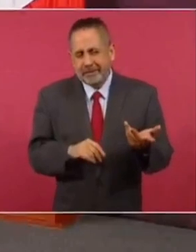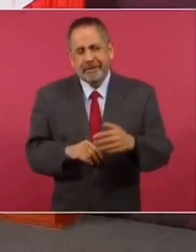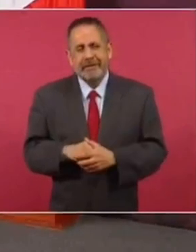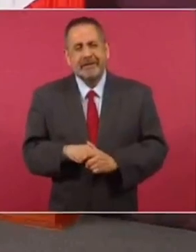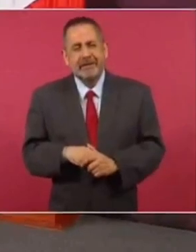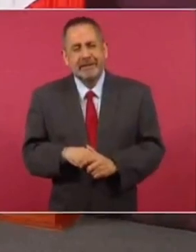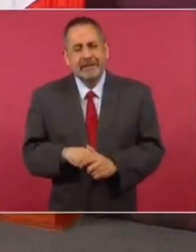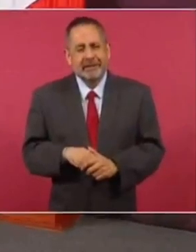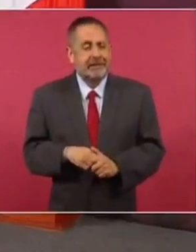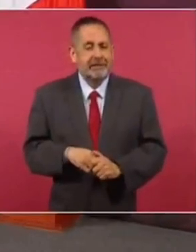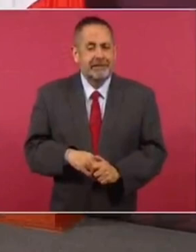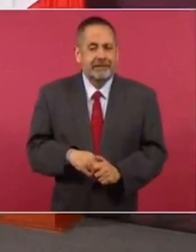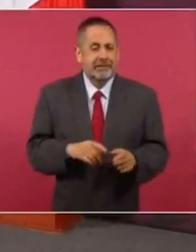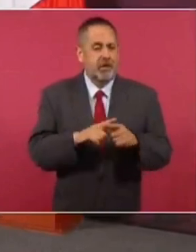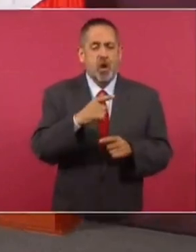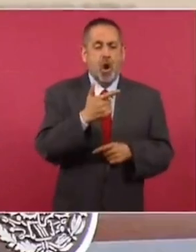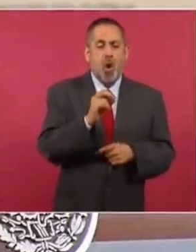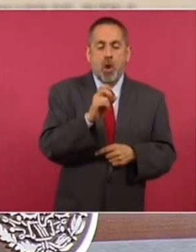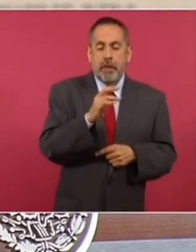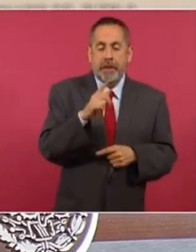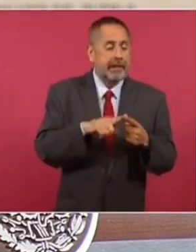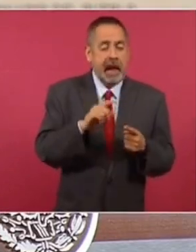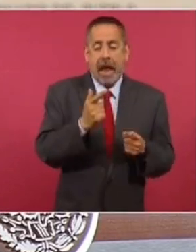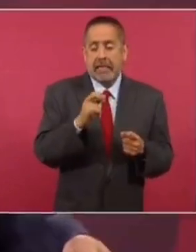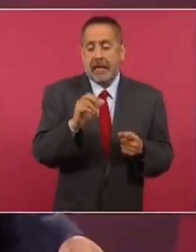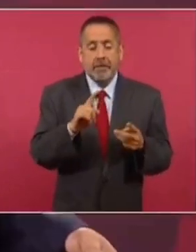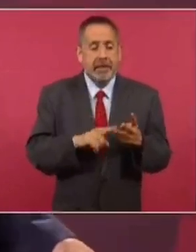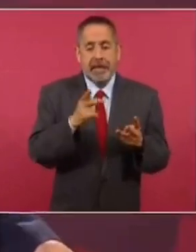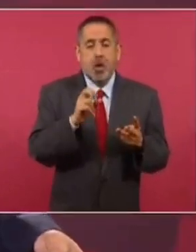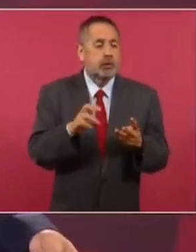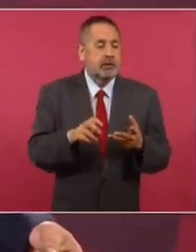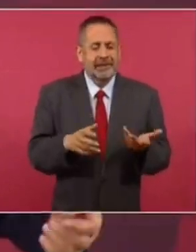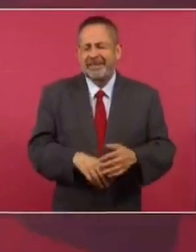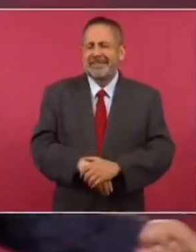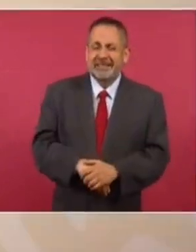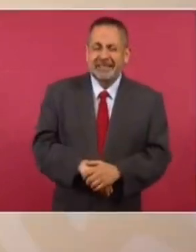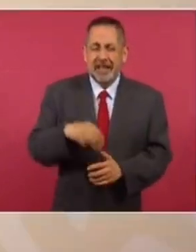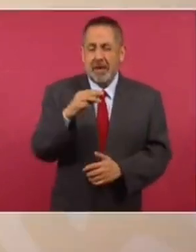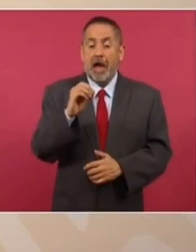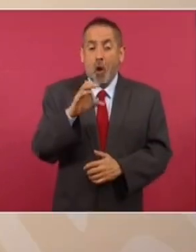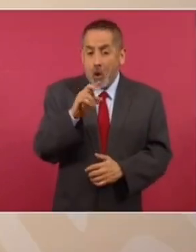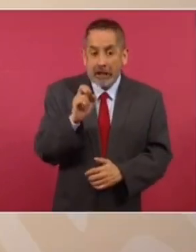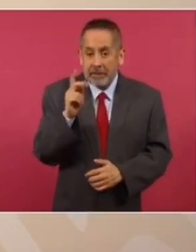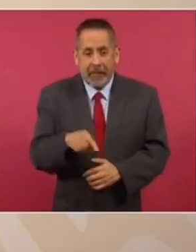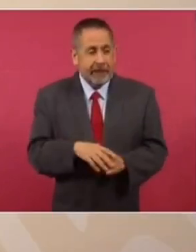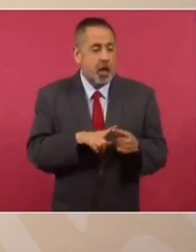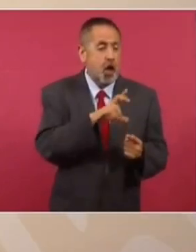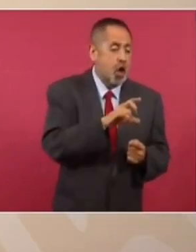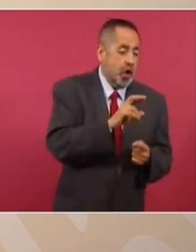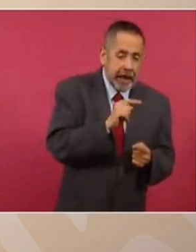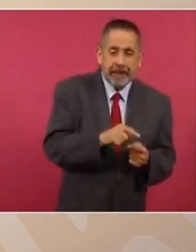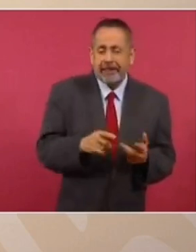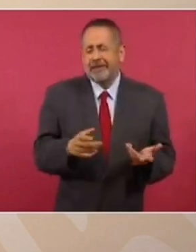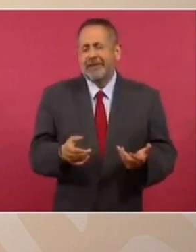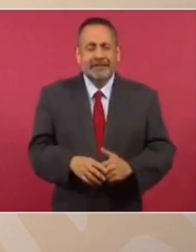Oldenberg, Aguilar Camín, Krause, Marco Cortés, Lode de Mola,